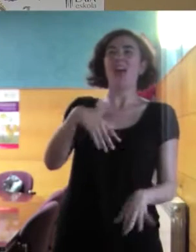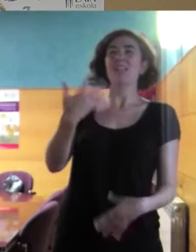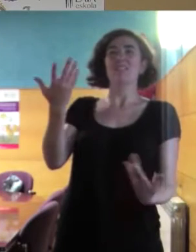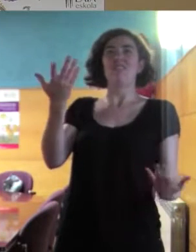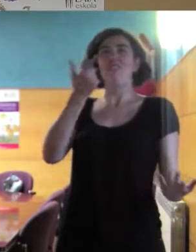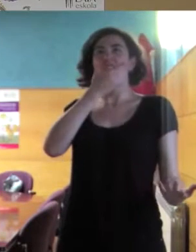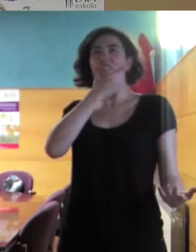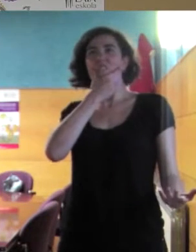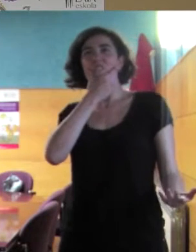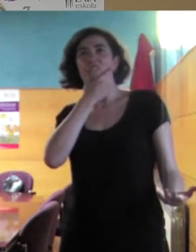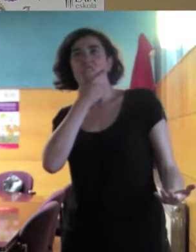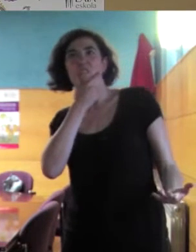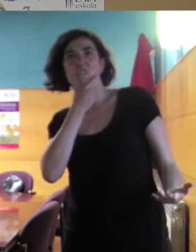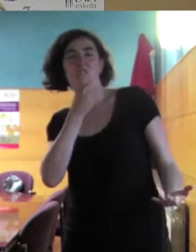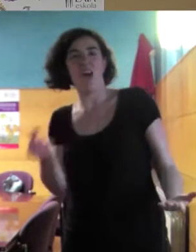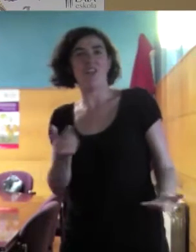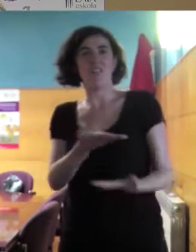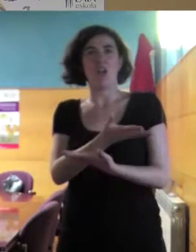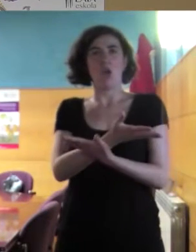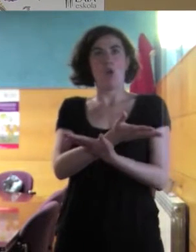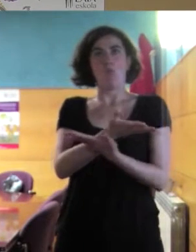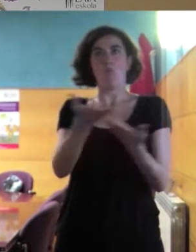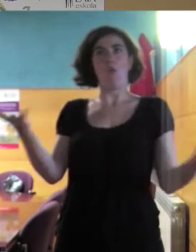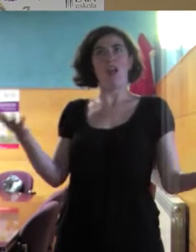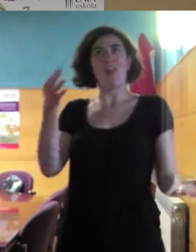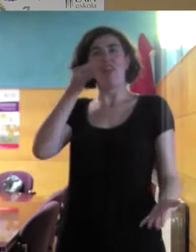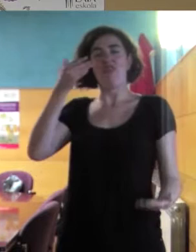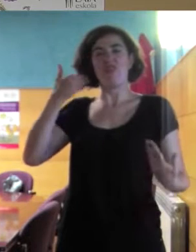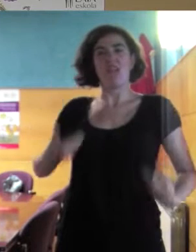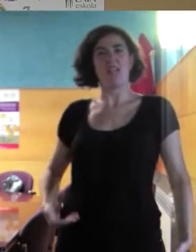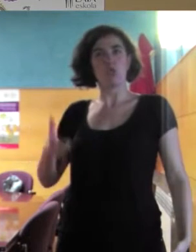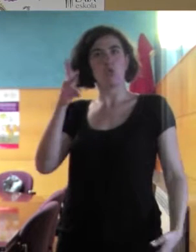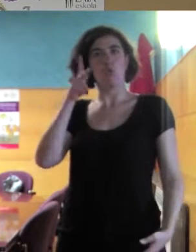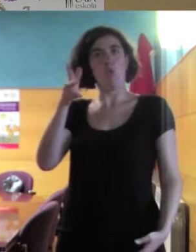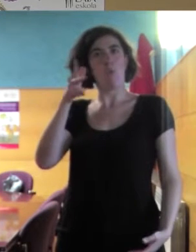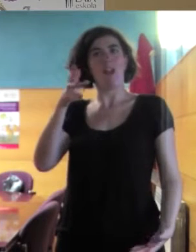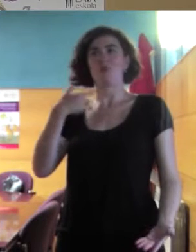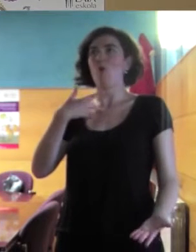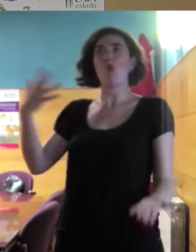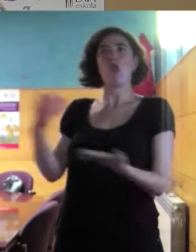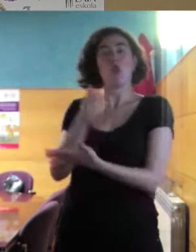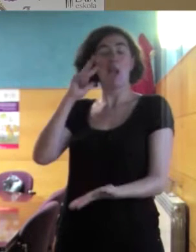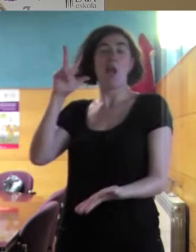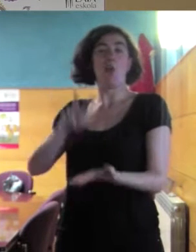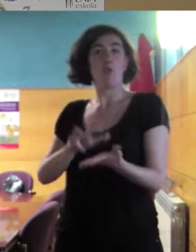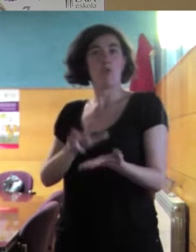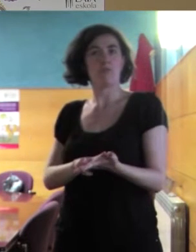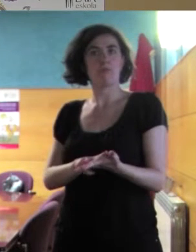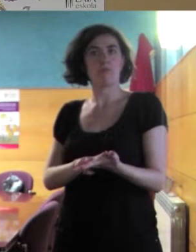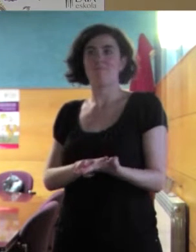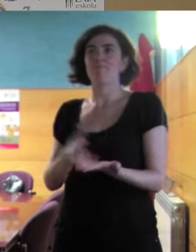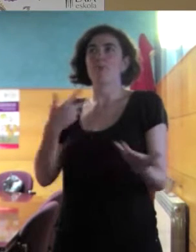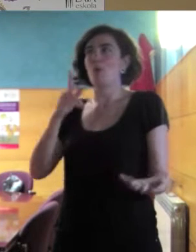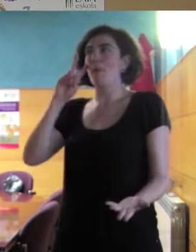que todo el mundo debería suscribir la Declaración de los Derechos Humanos, que tiene ya unas cuantas décadas, y resulta que no se está